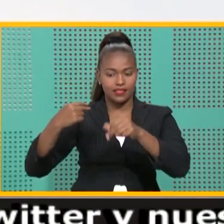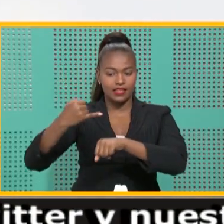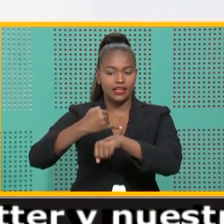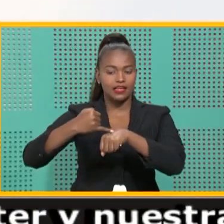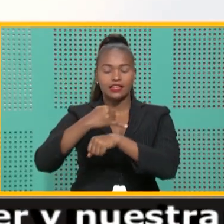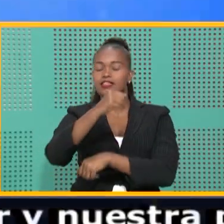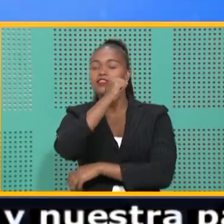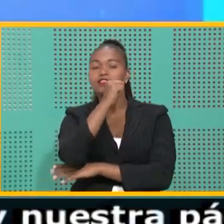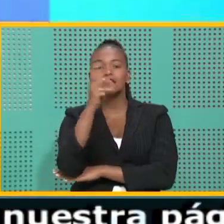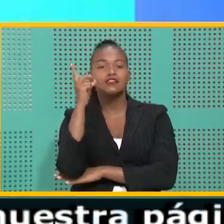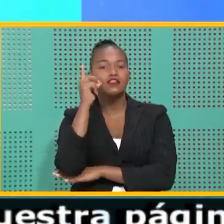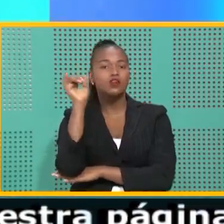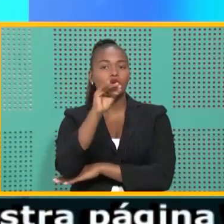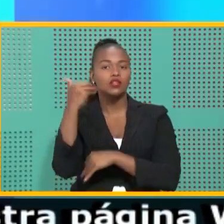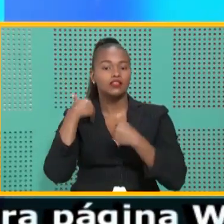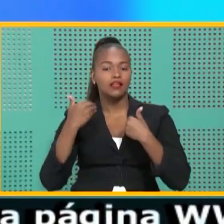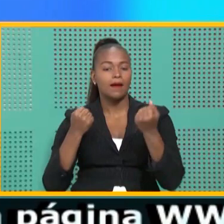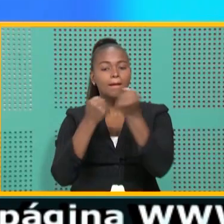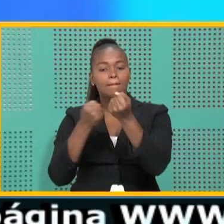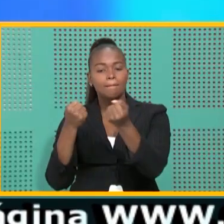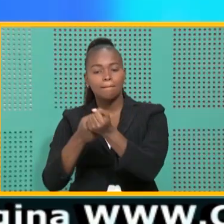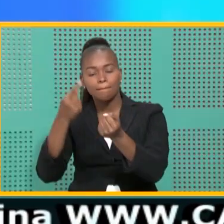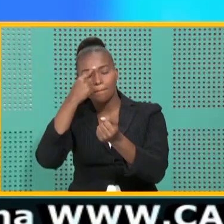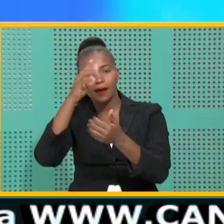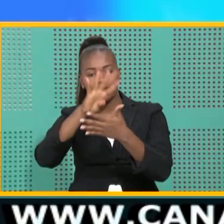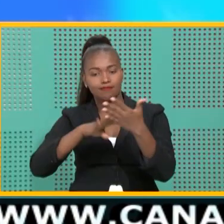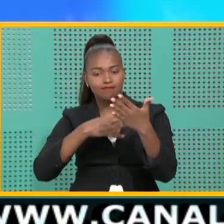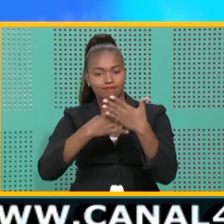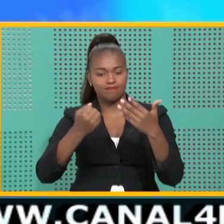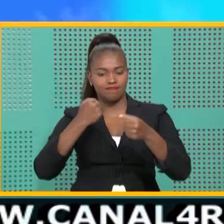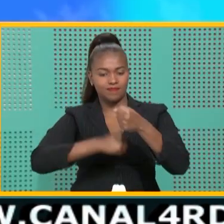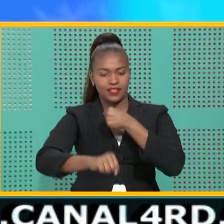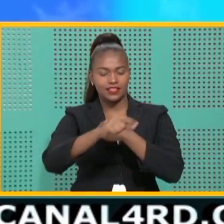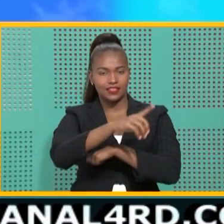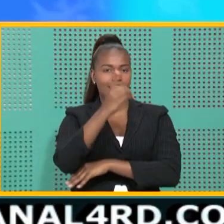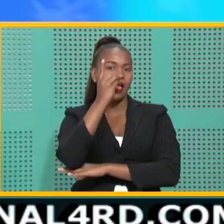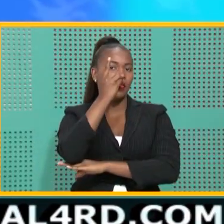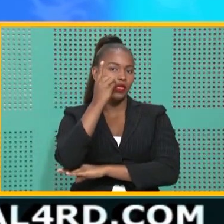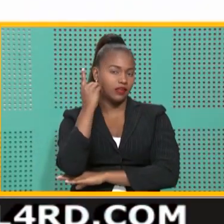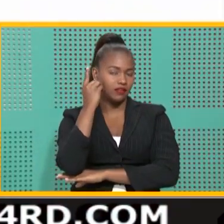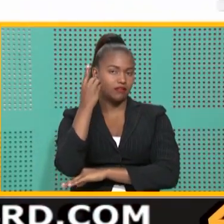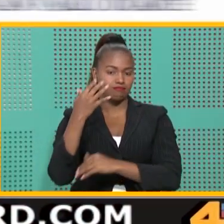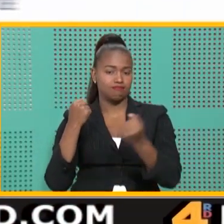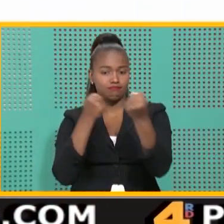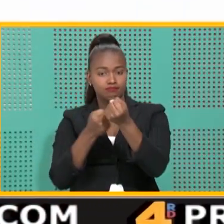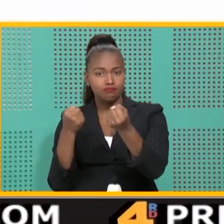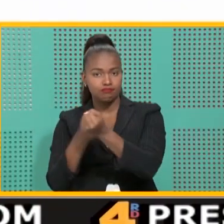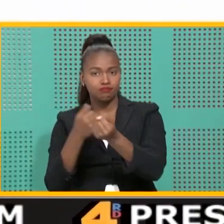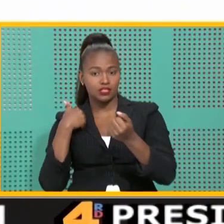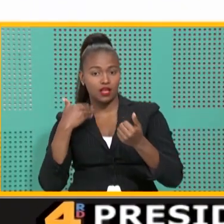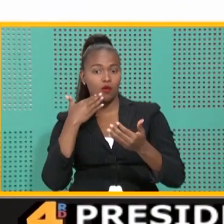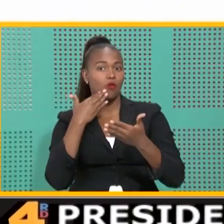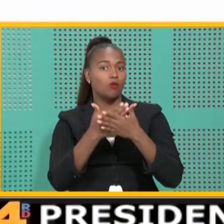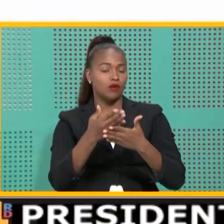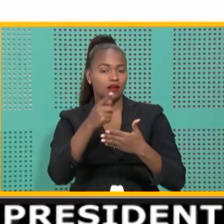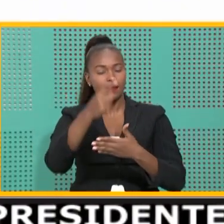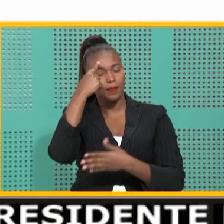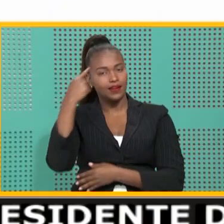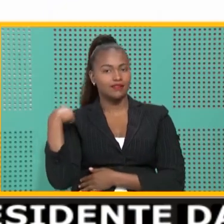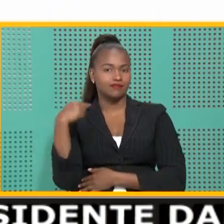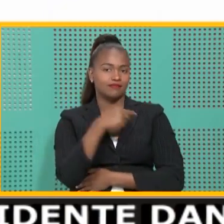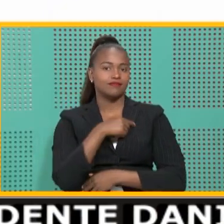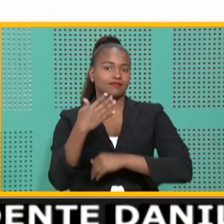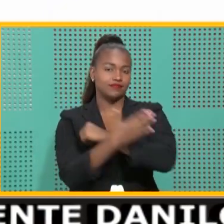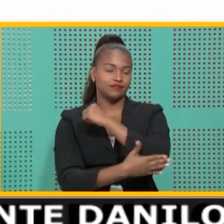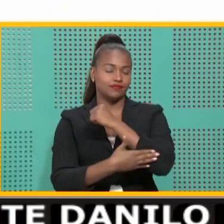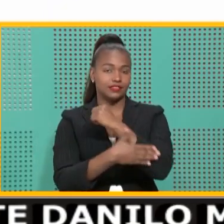Santo Domingo y apuntes para la biografía del general Juan Pablo Duarte, aportes de incalculable valor para nuestro país,